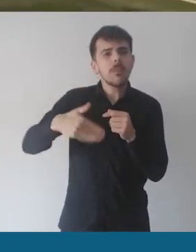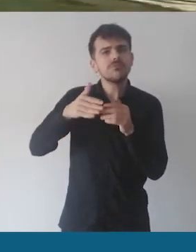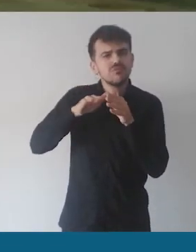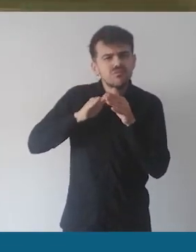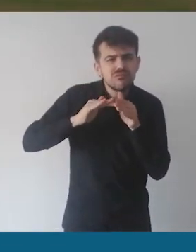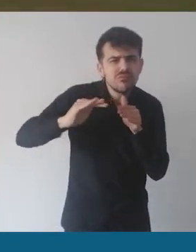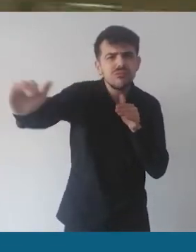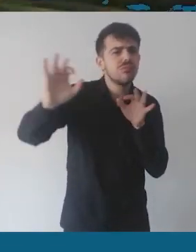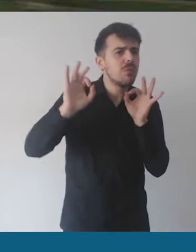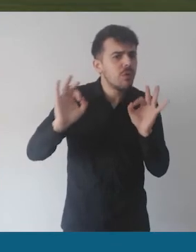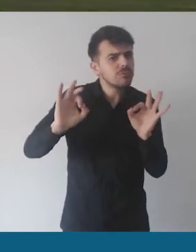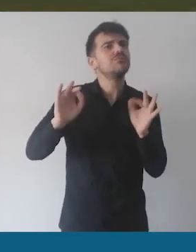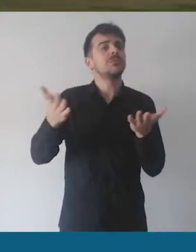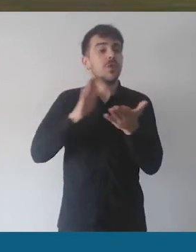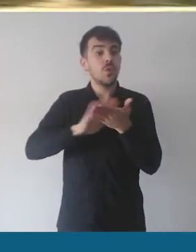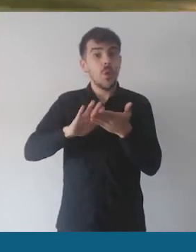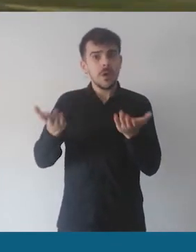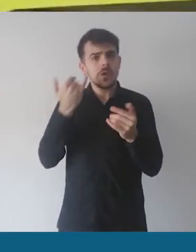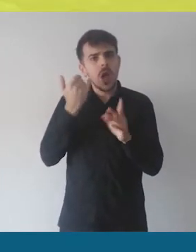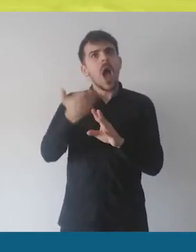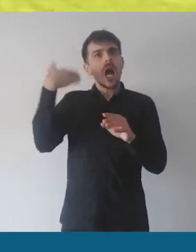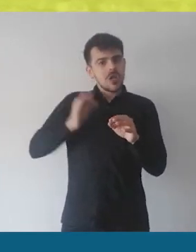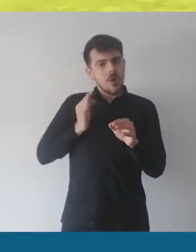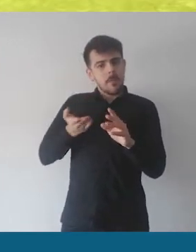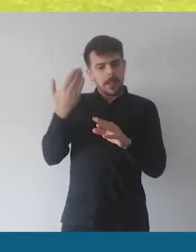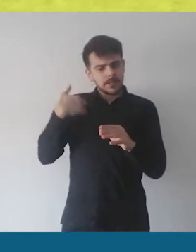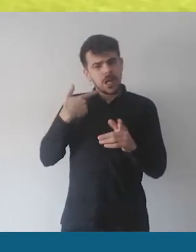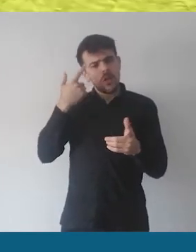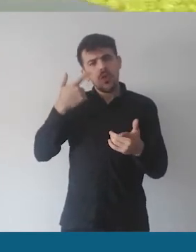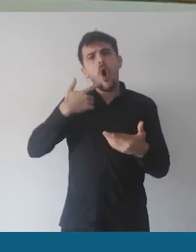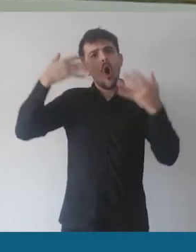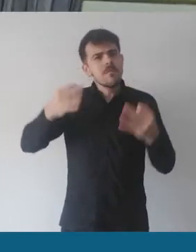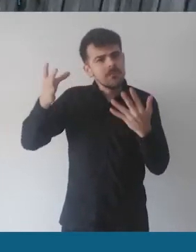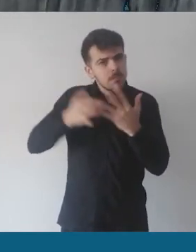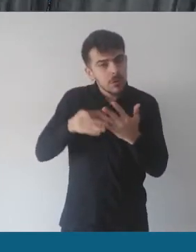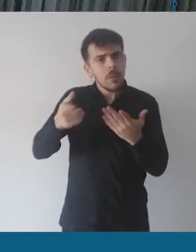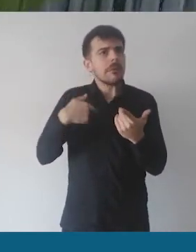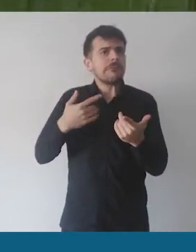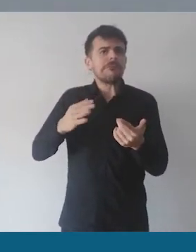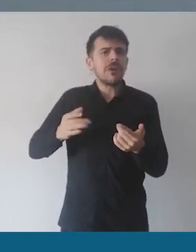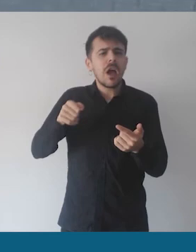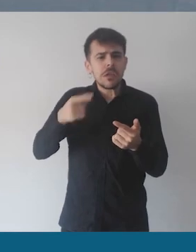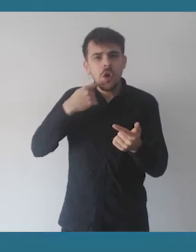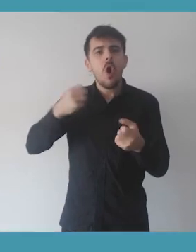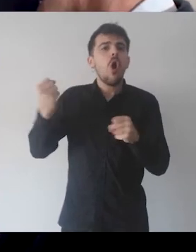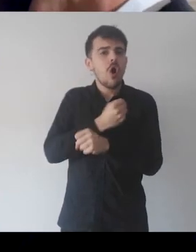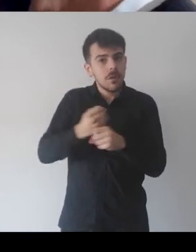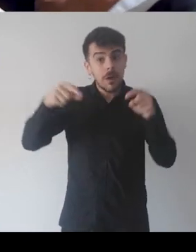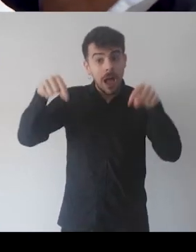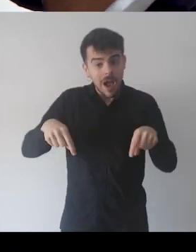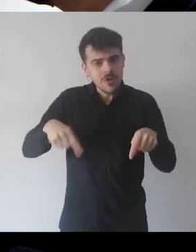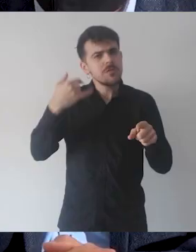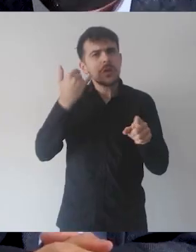compromiso que se había asumido el año pasado para poder concretar una obra anhelada desde hace 50 años por nuestra ciudad,